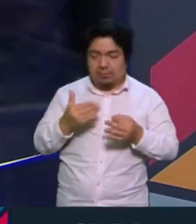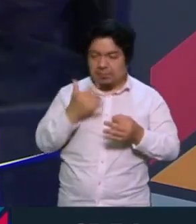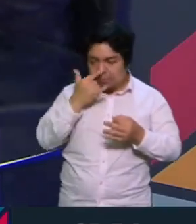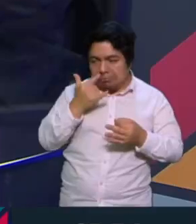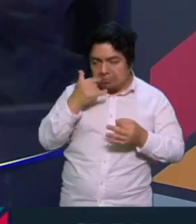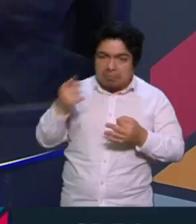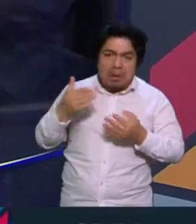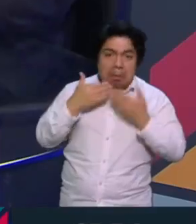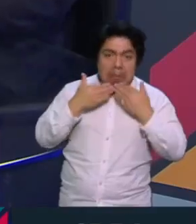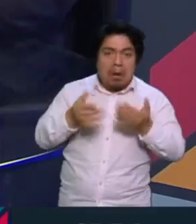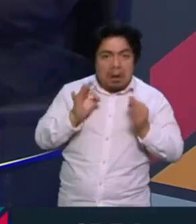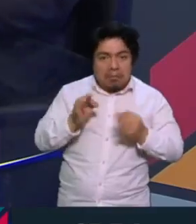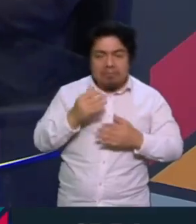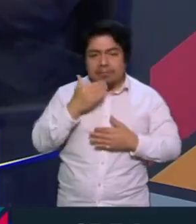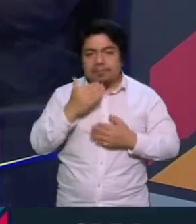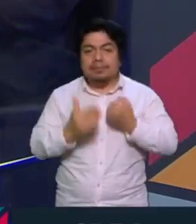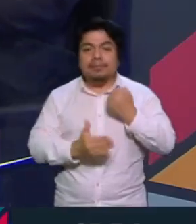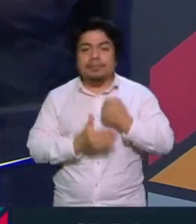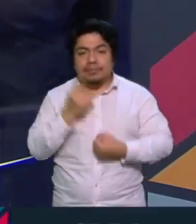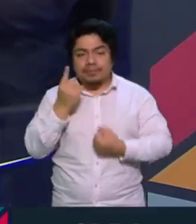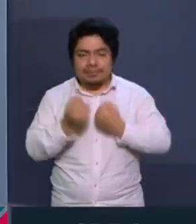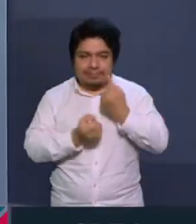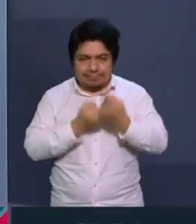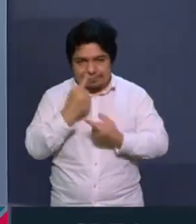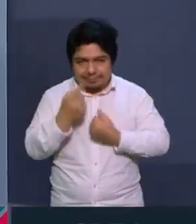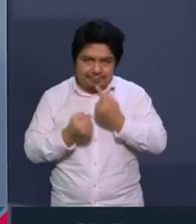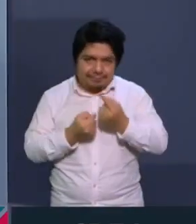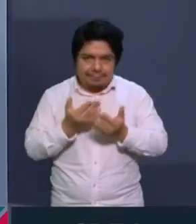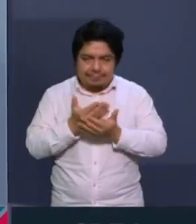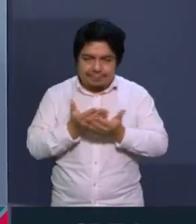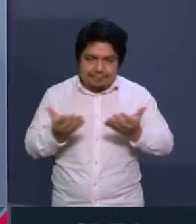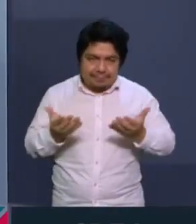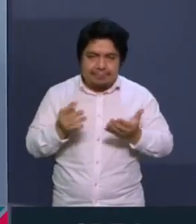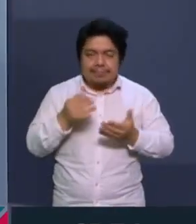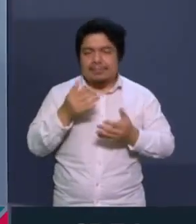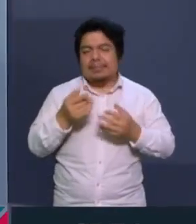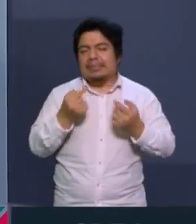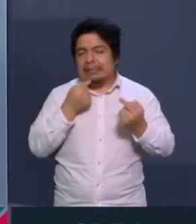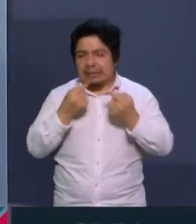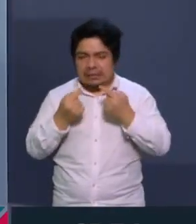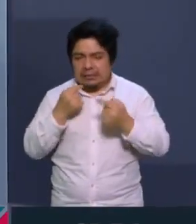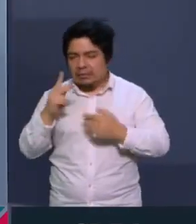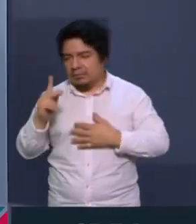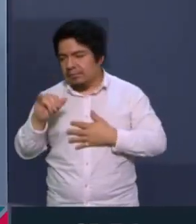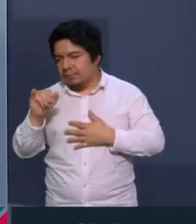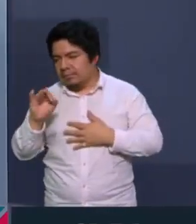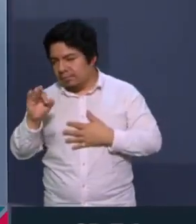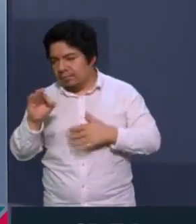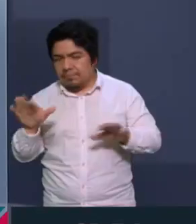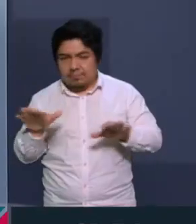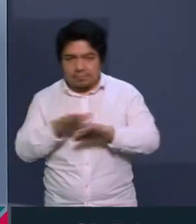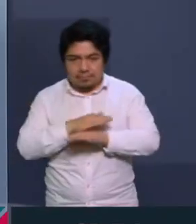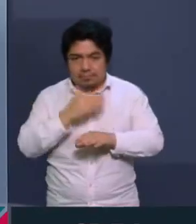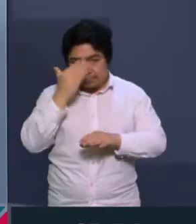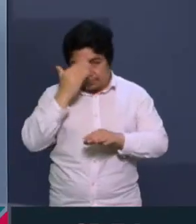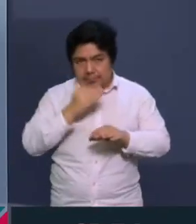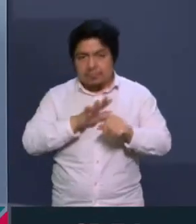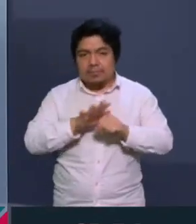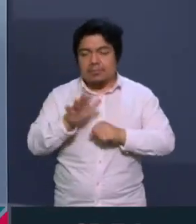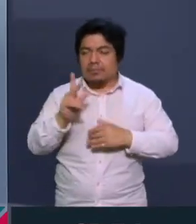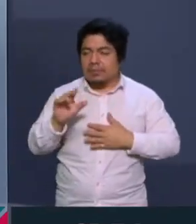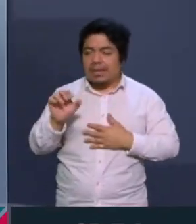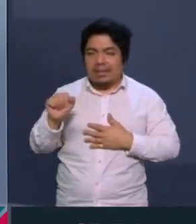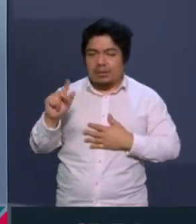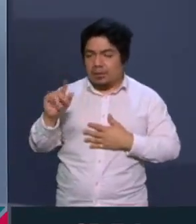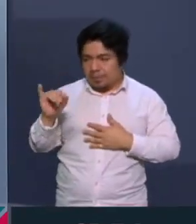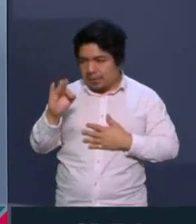hablar también de ellos, porque esto pasa por algo que también tendría que ser parte del centro de la discusión de la reforma al Poder Judicial, que es democratizar al Poder